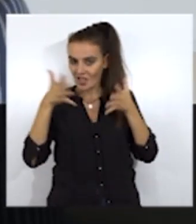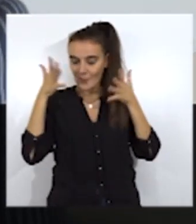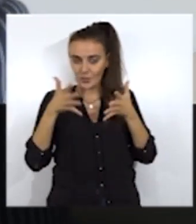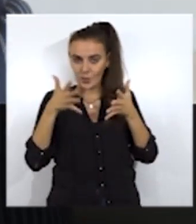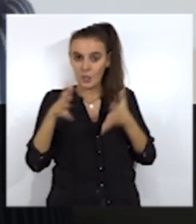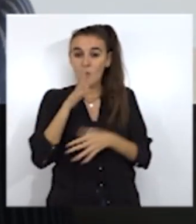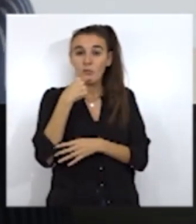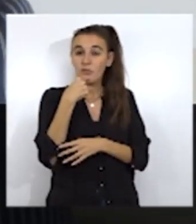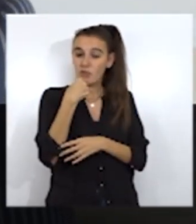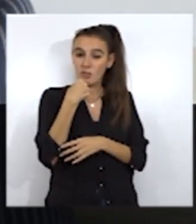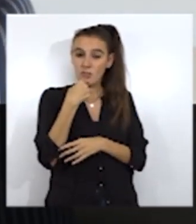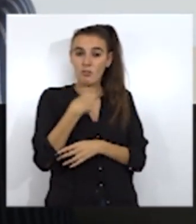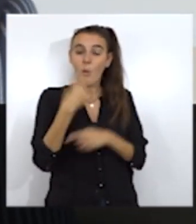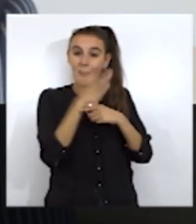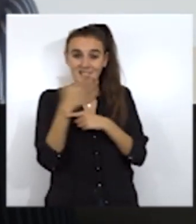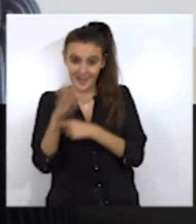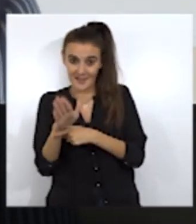tengo como presidenta